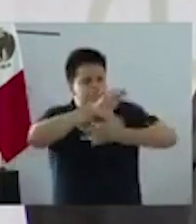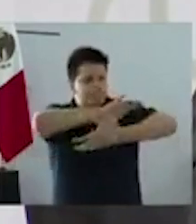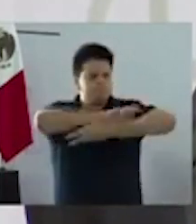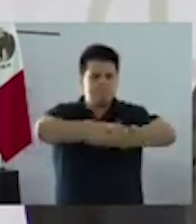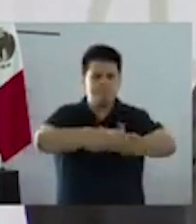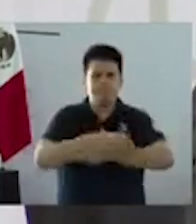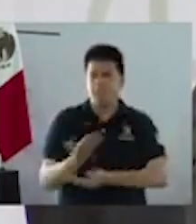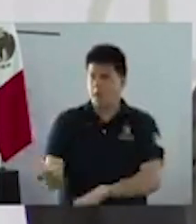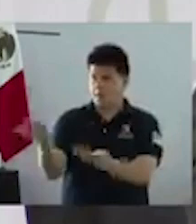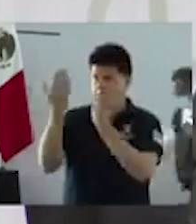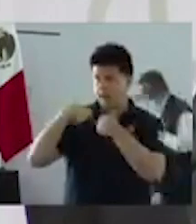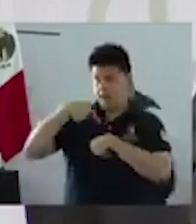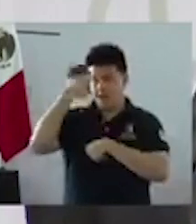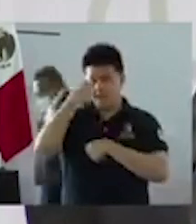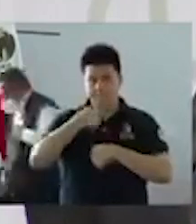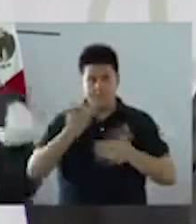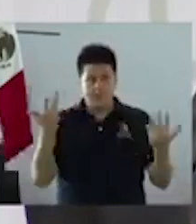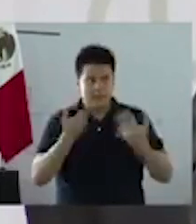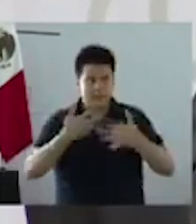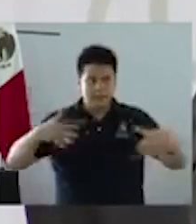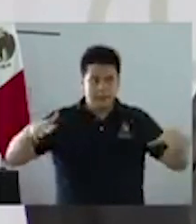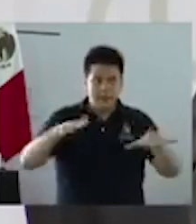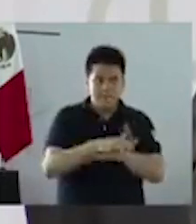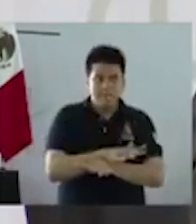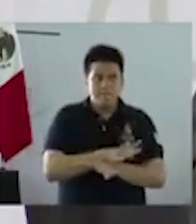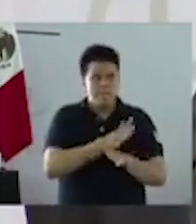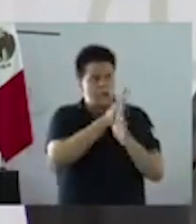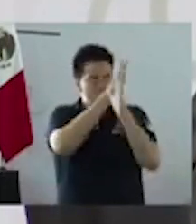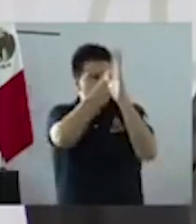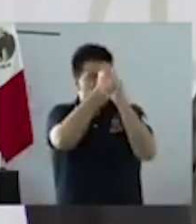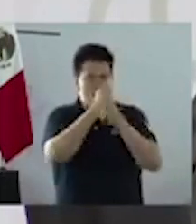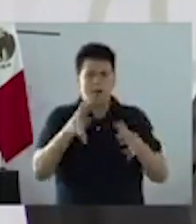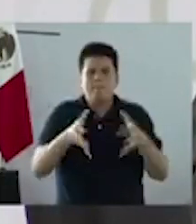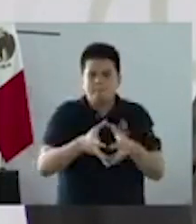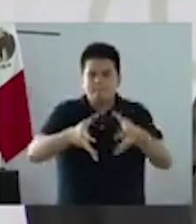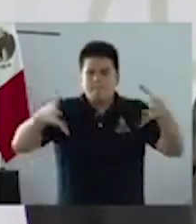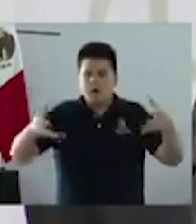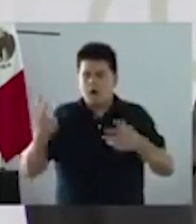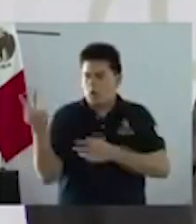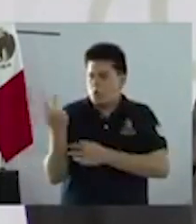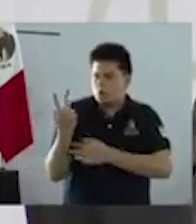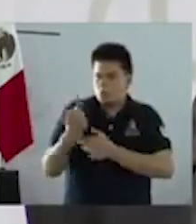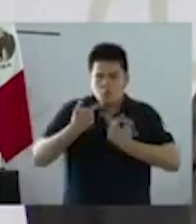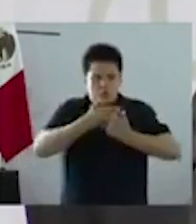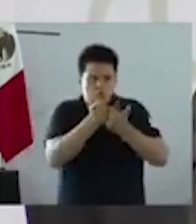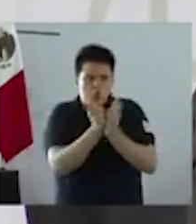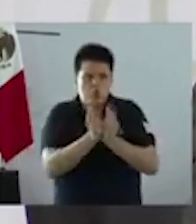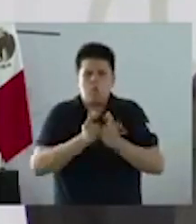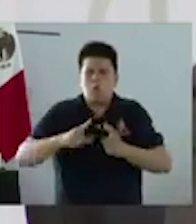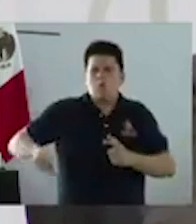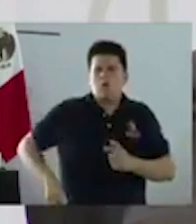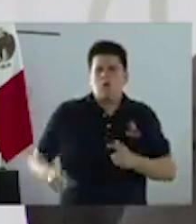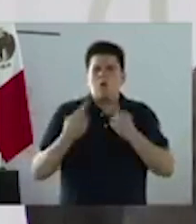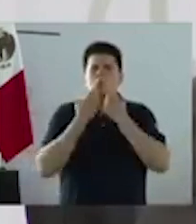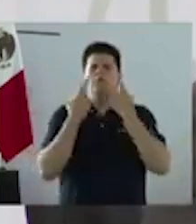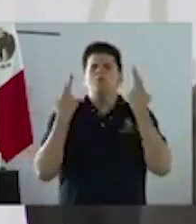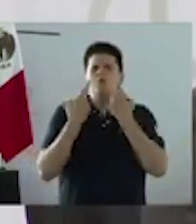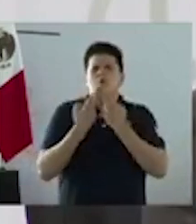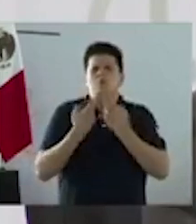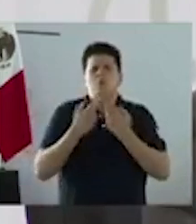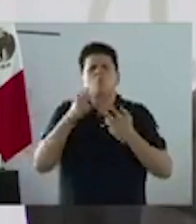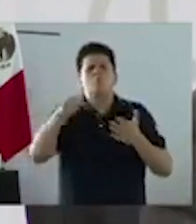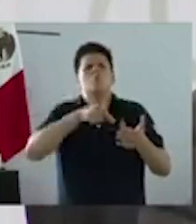para hacer un encuentro de ambas alianzas, de ambas agrupaciones de gobernadores, podernos reunir en la región